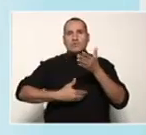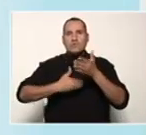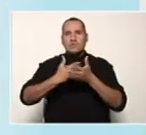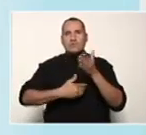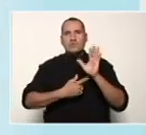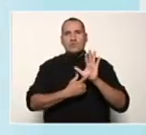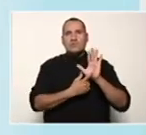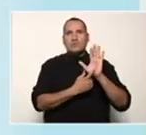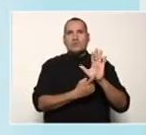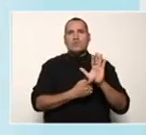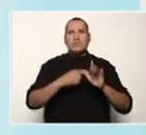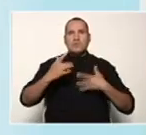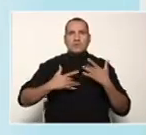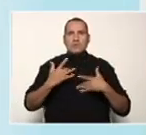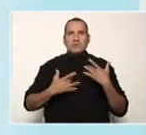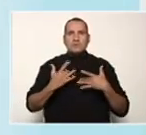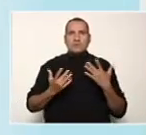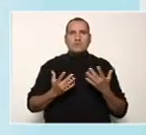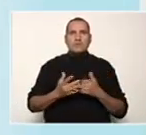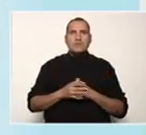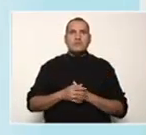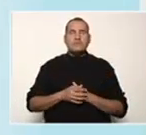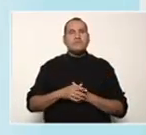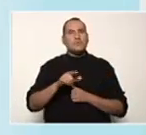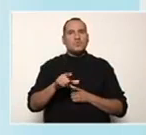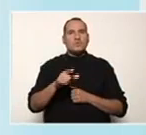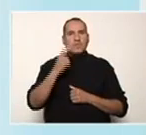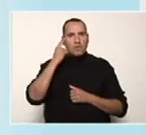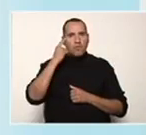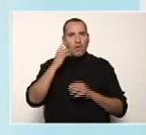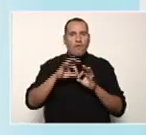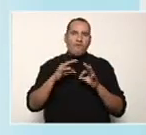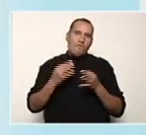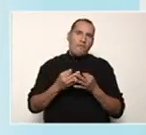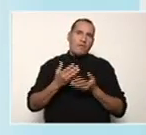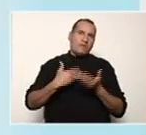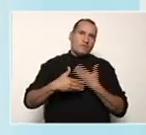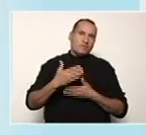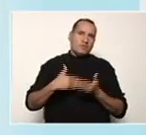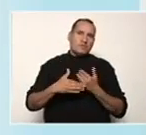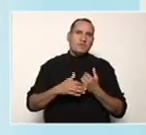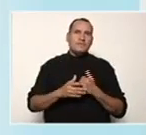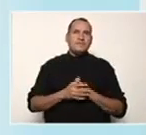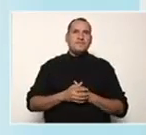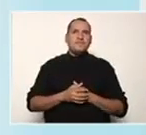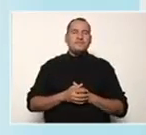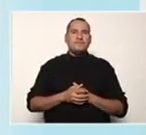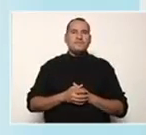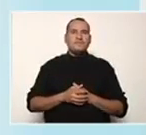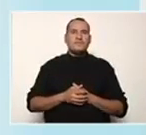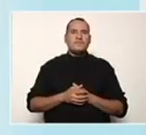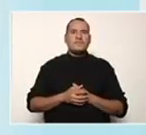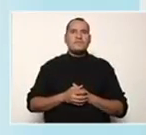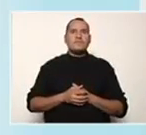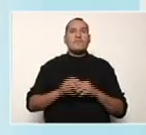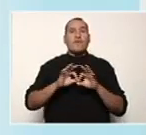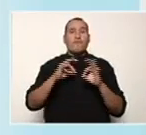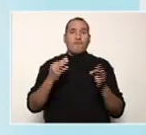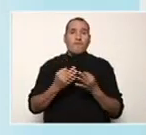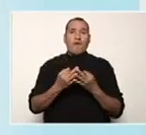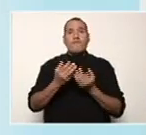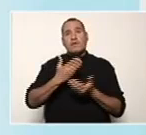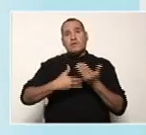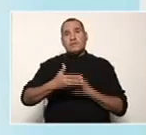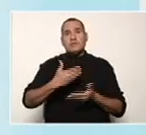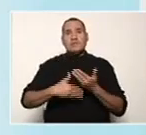de actividades para que ustedes socialicen en familia. Ahí la tenemos. Socializa